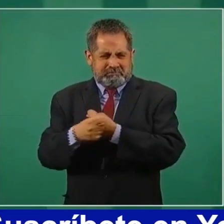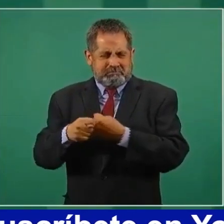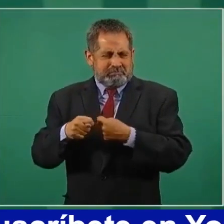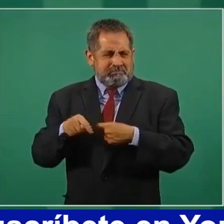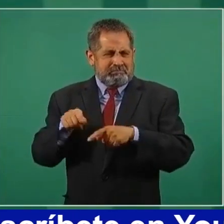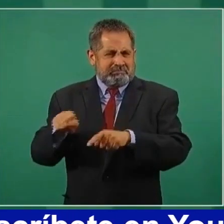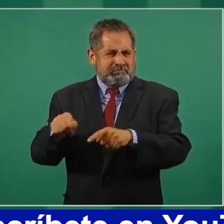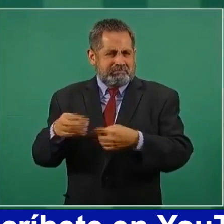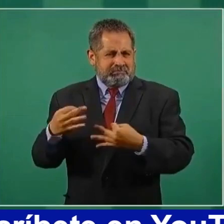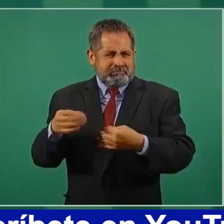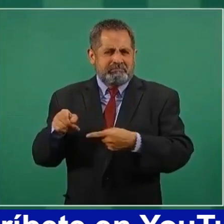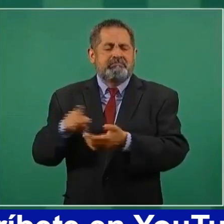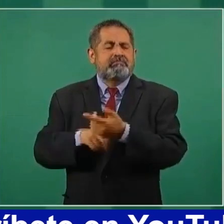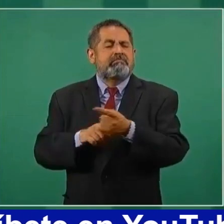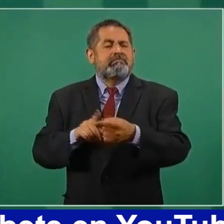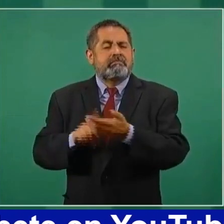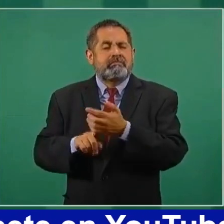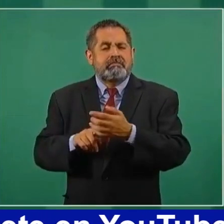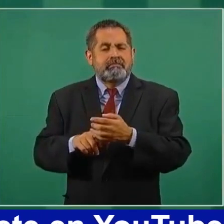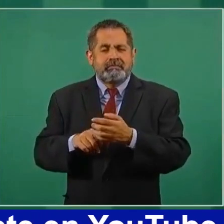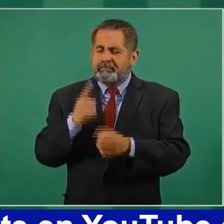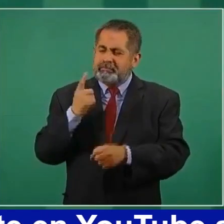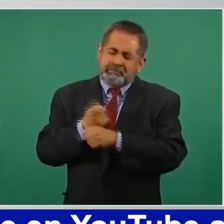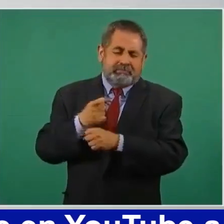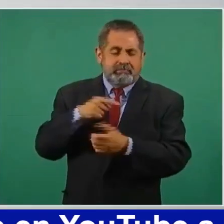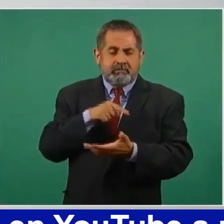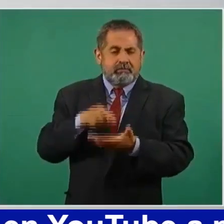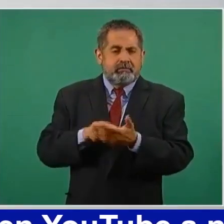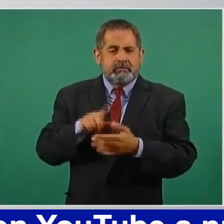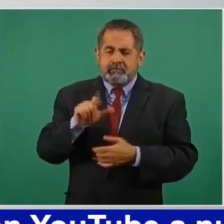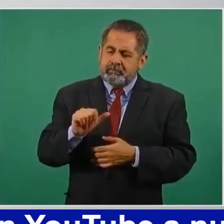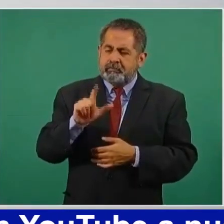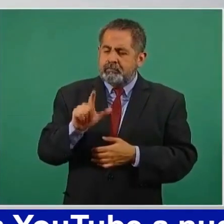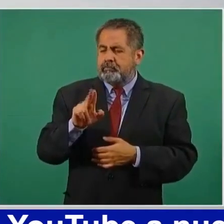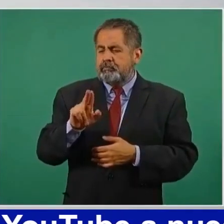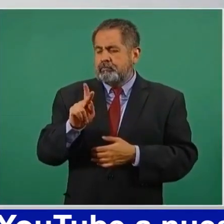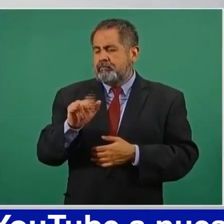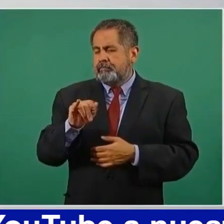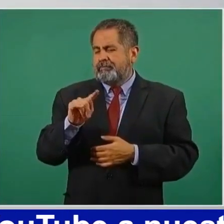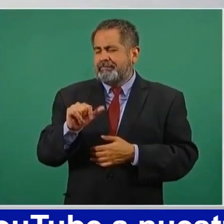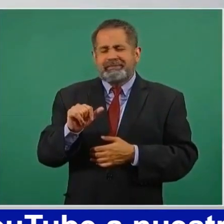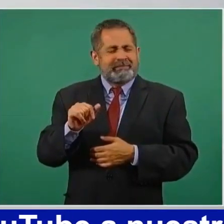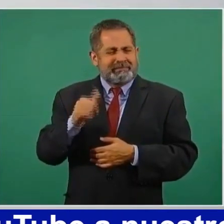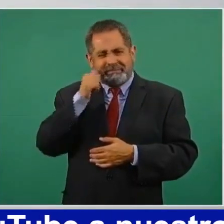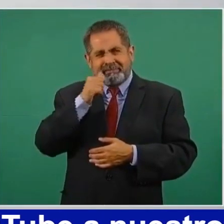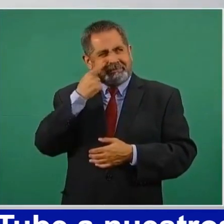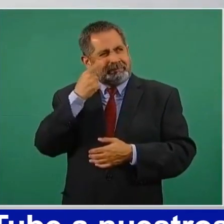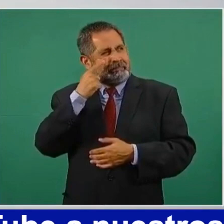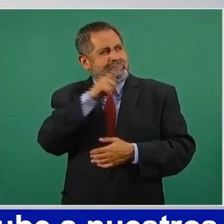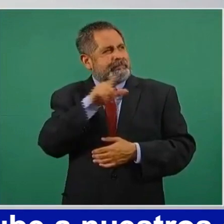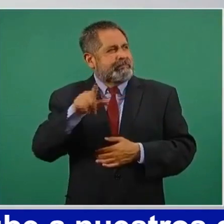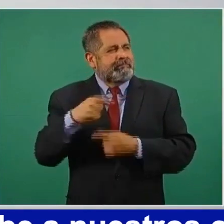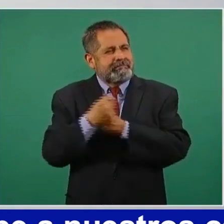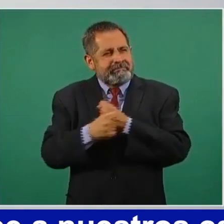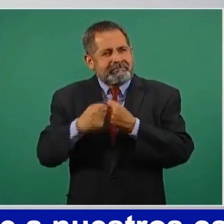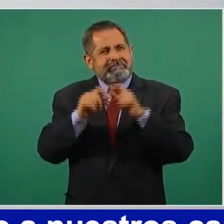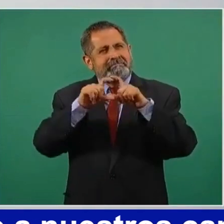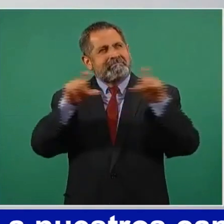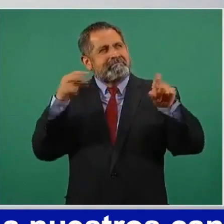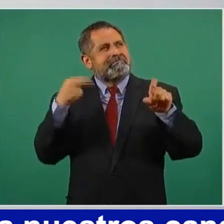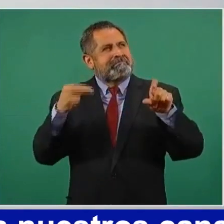también se genera por los planes de la construcción de la presa del paso y sus habitantes están siendo